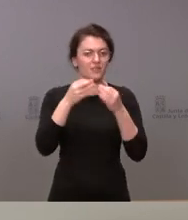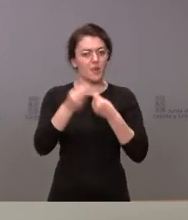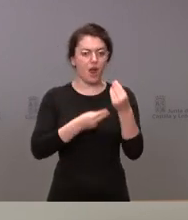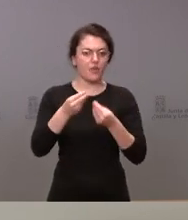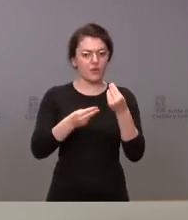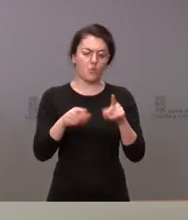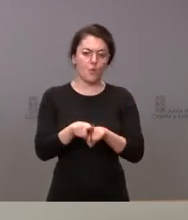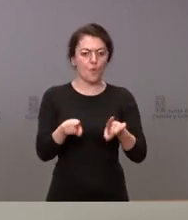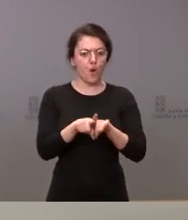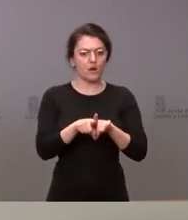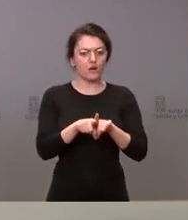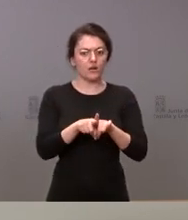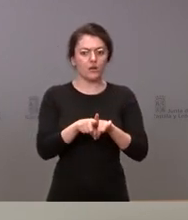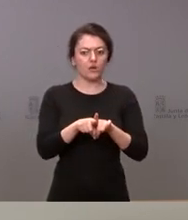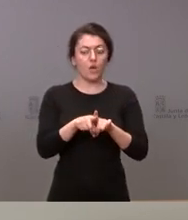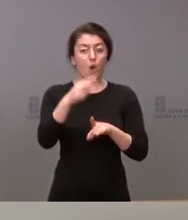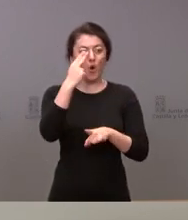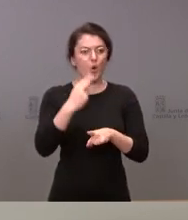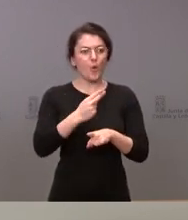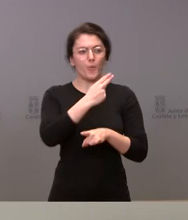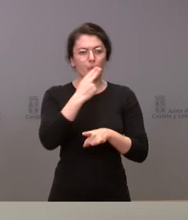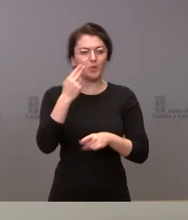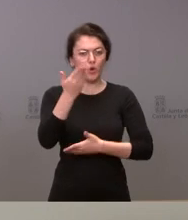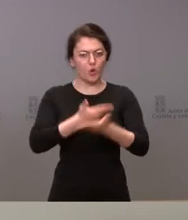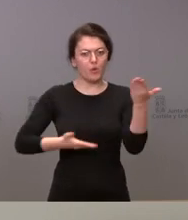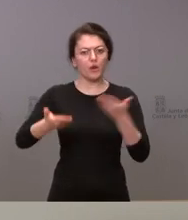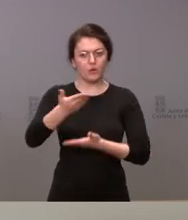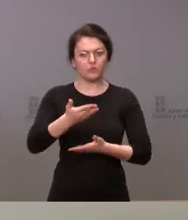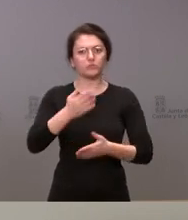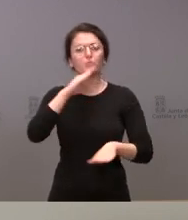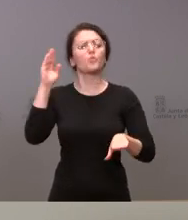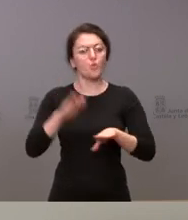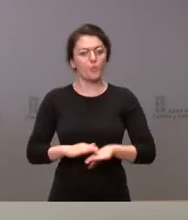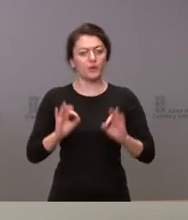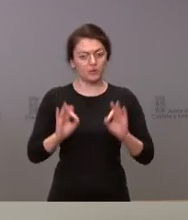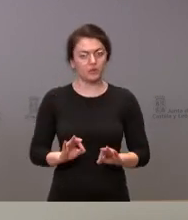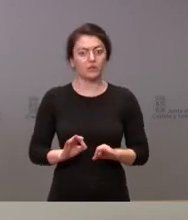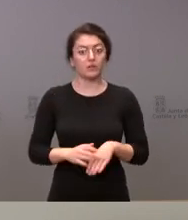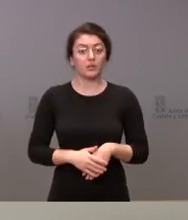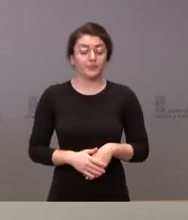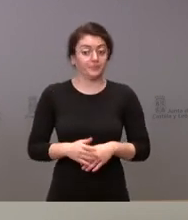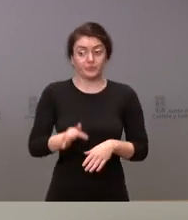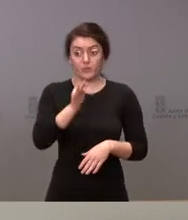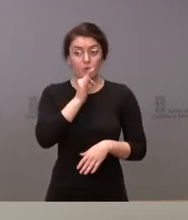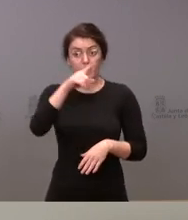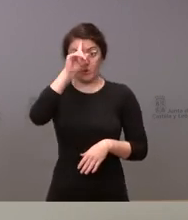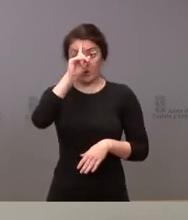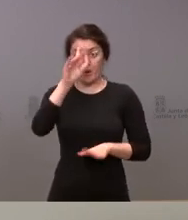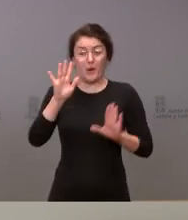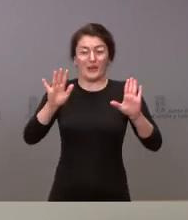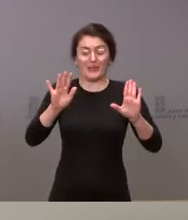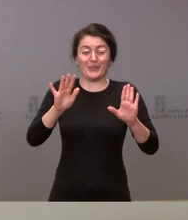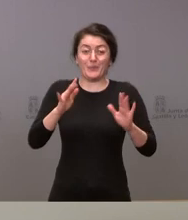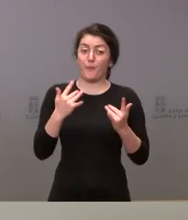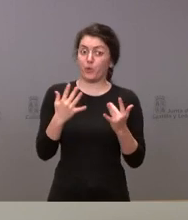compromisos de colaboración con el gobierno de España y en la medida que hoy no lo conocemos ni tampoco se nos ha solicitado también puede ser